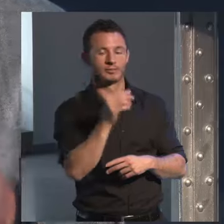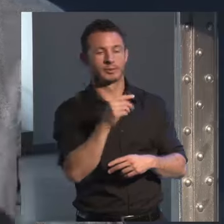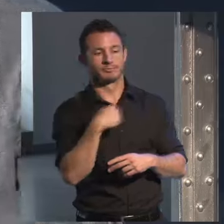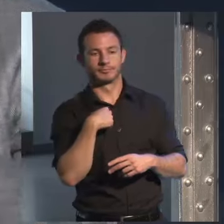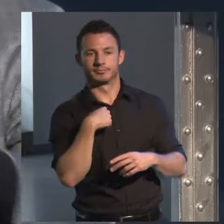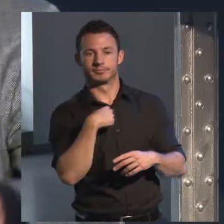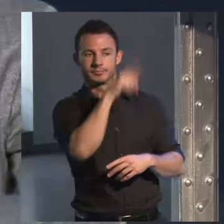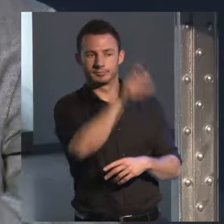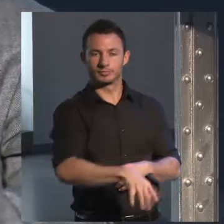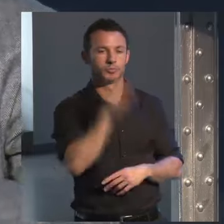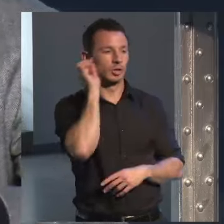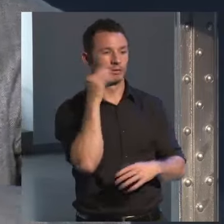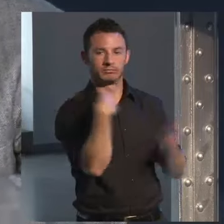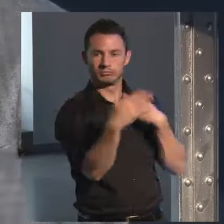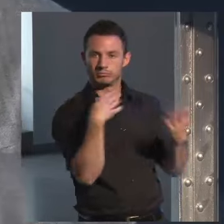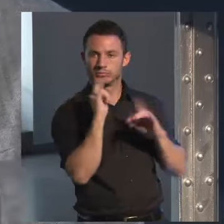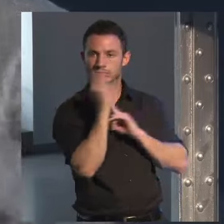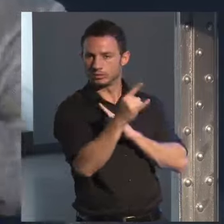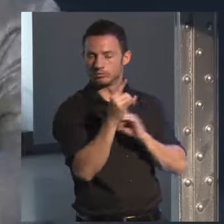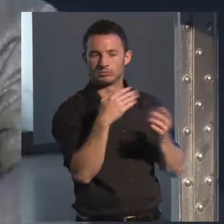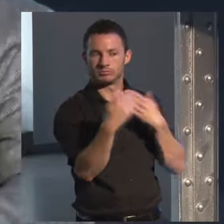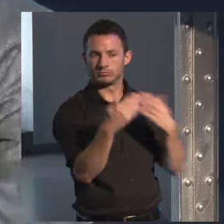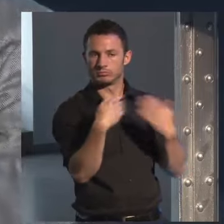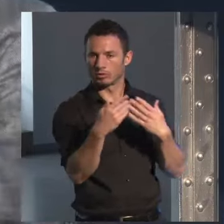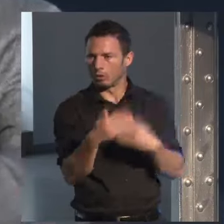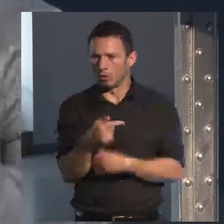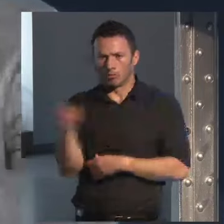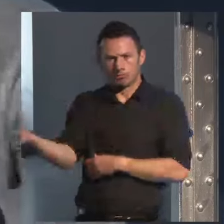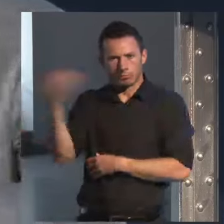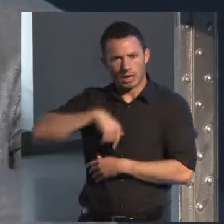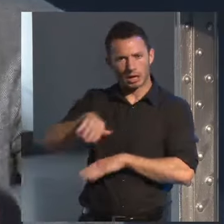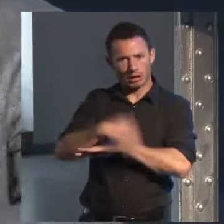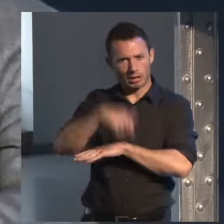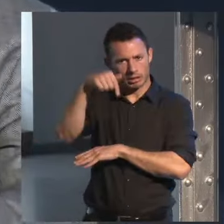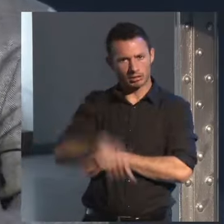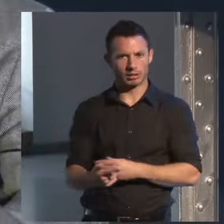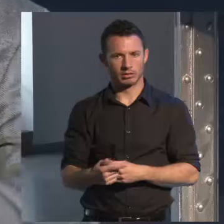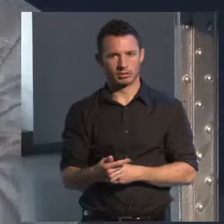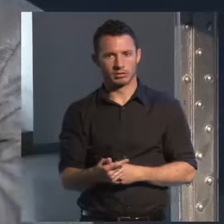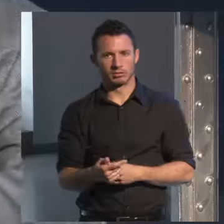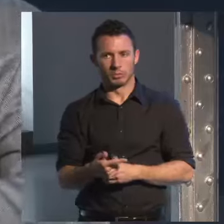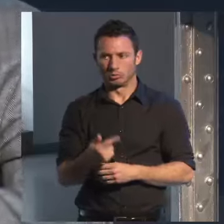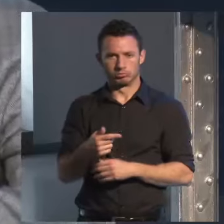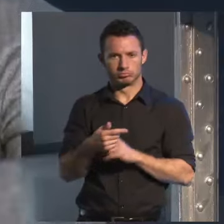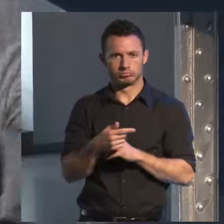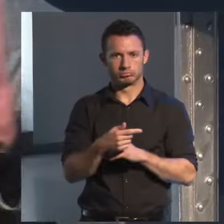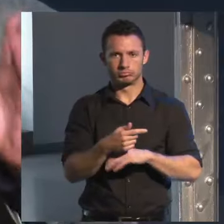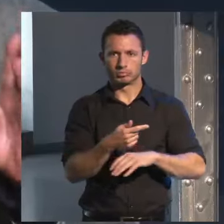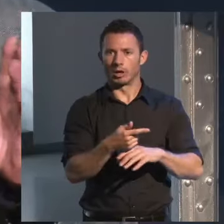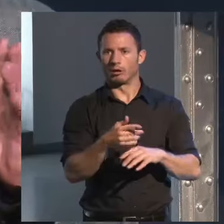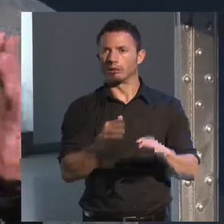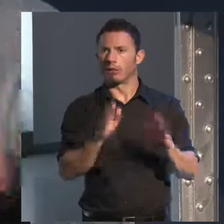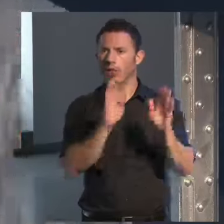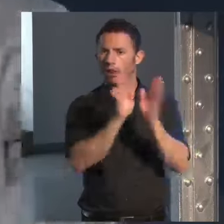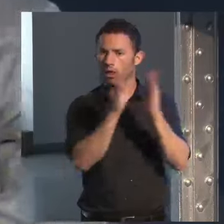ella cómo era dice no no usted pasa por aquí esto en la calle tal viene esto le copiamos pero tenemos un catálogo